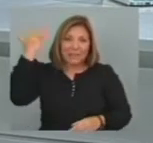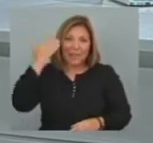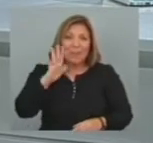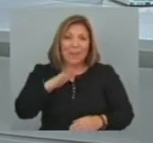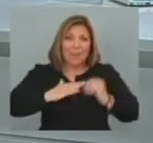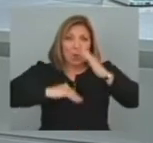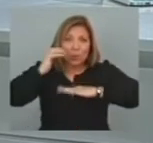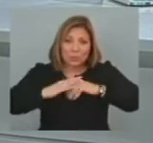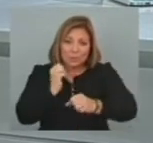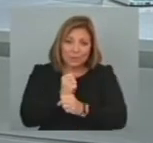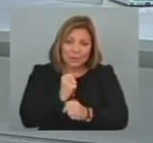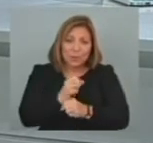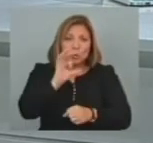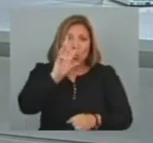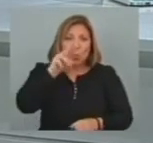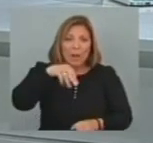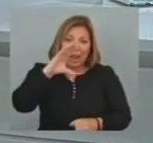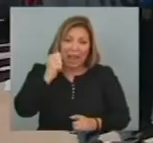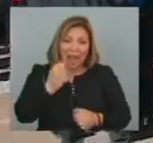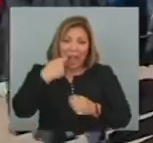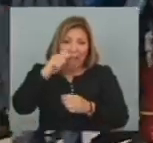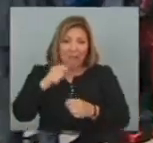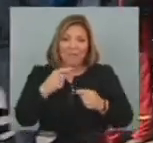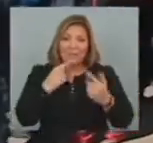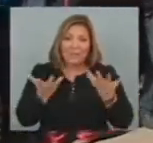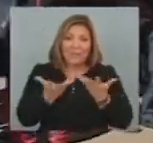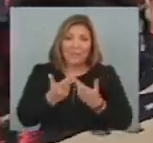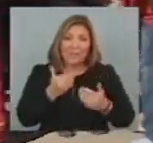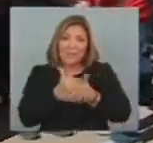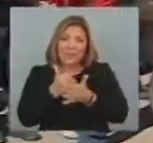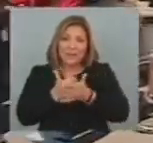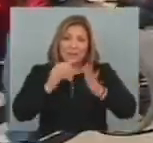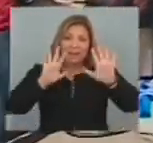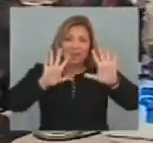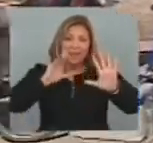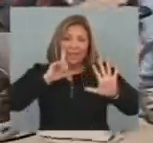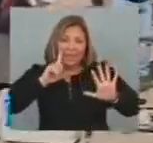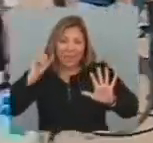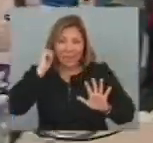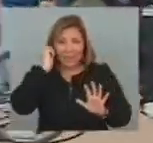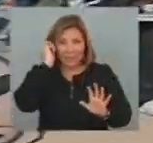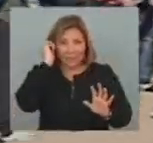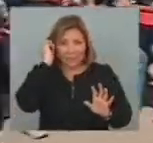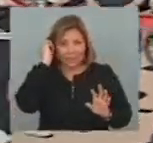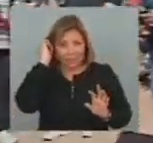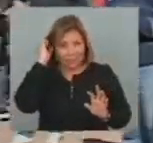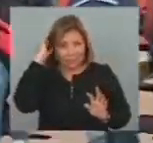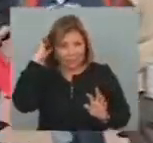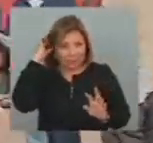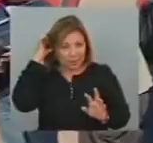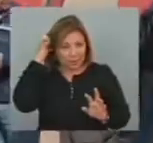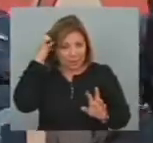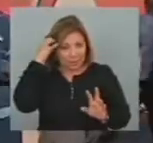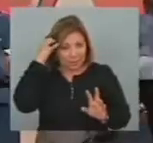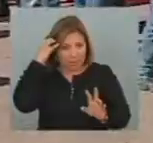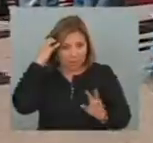Nucleados en el ZUNCA Estimada Por sus organizadores En cerca De 10 mil asistentes Se reunió Durante toda la tarde En el velódromo